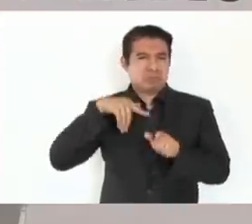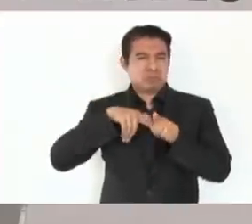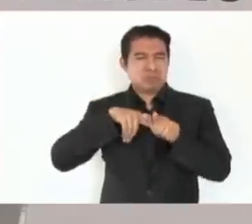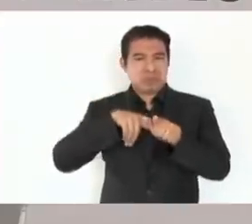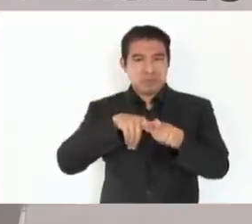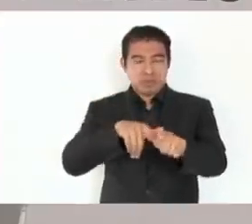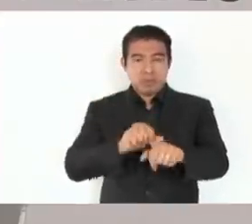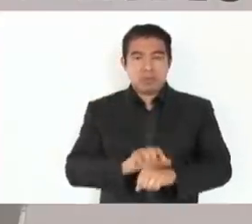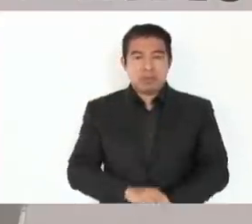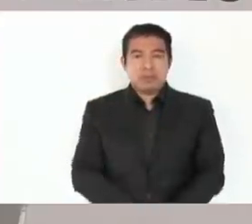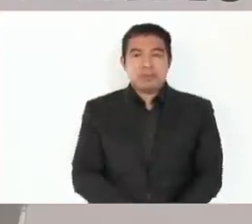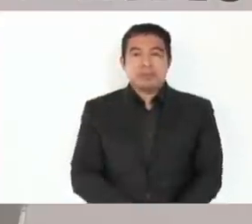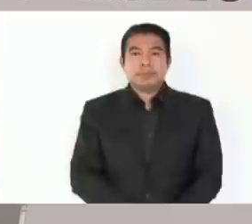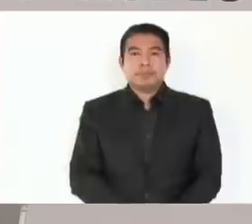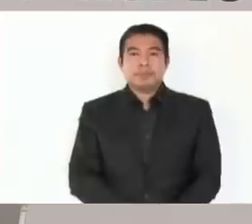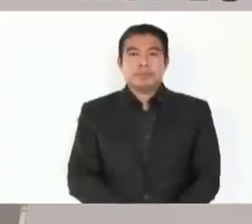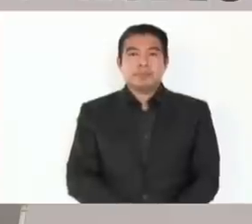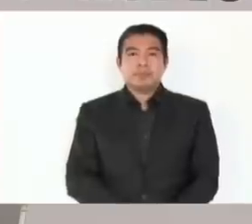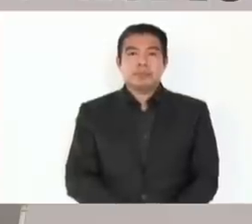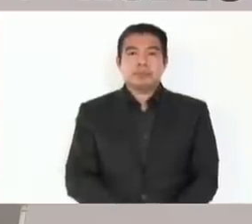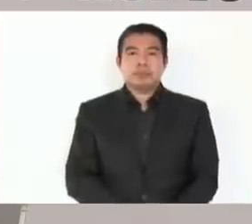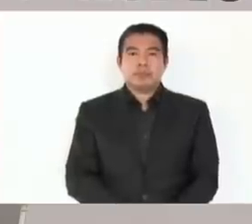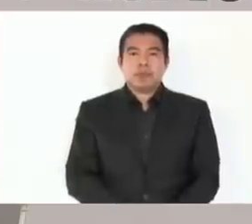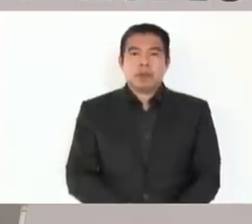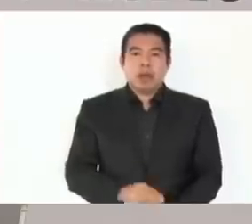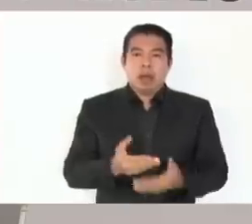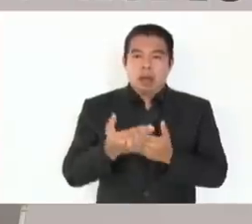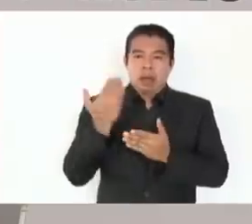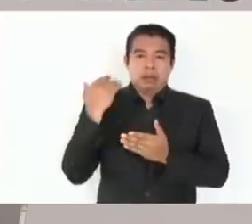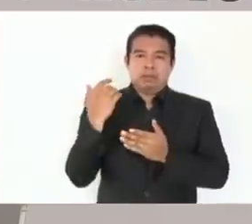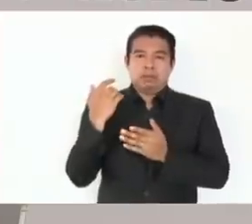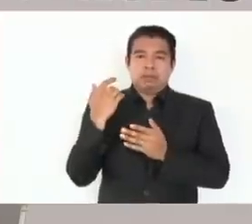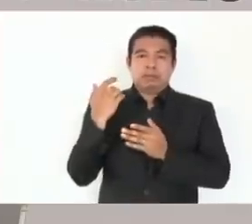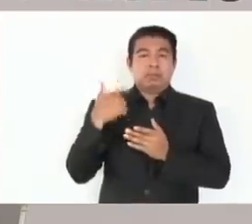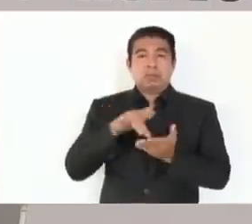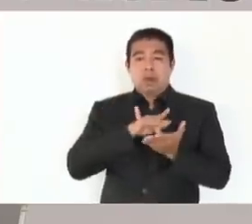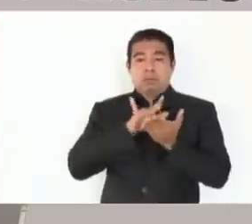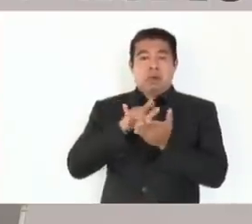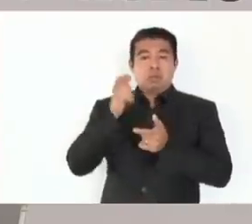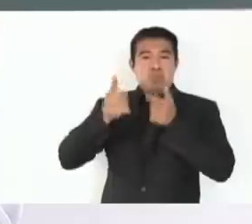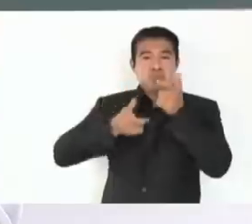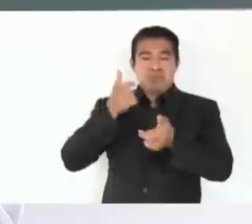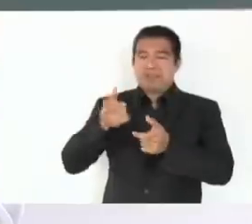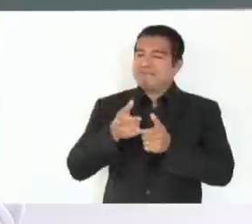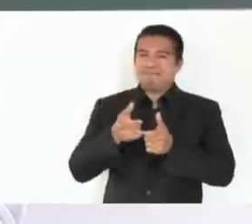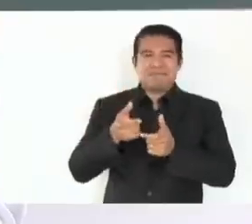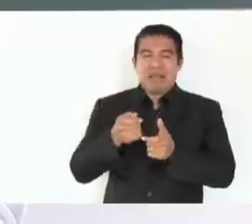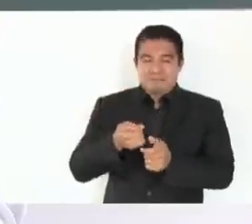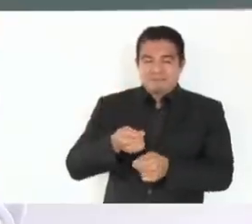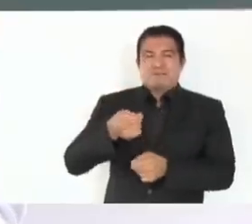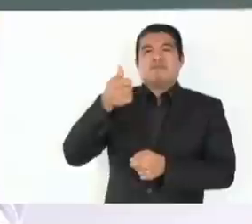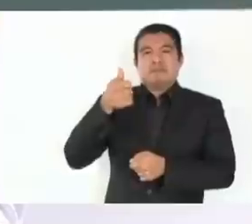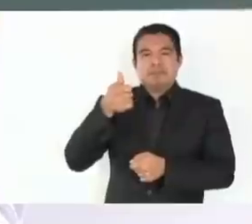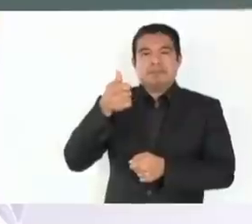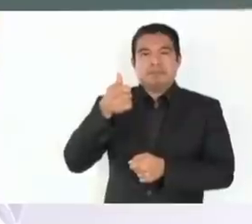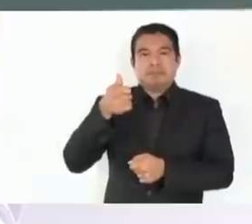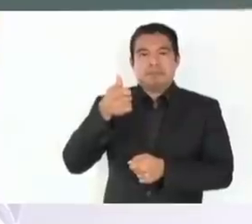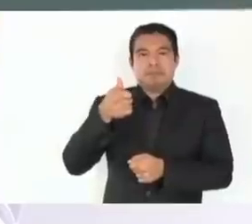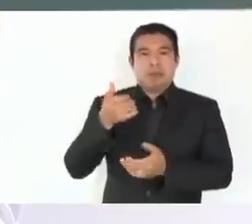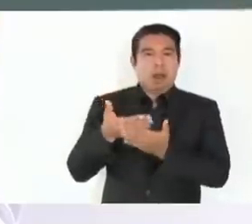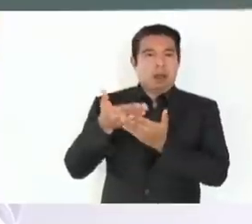nunca se había invertido tanto en el sureste como ahora, nunca.